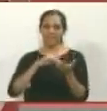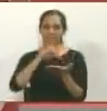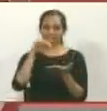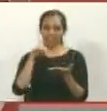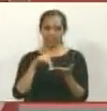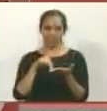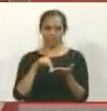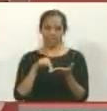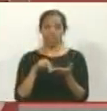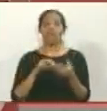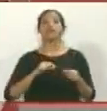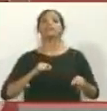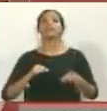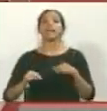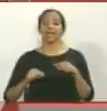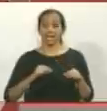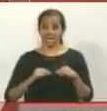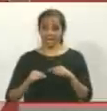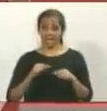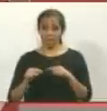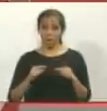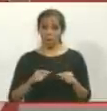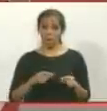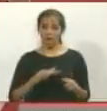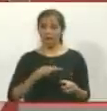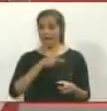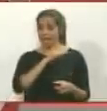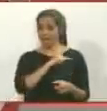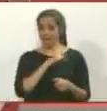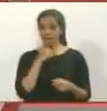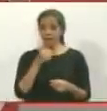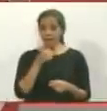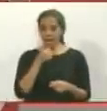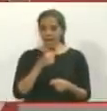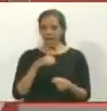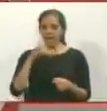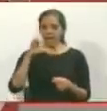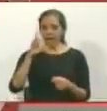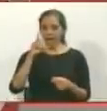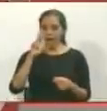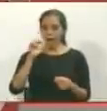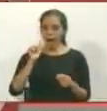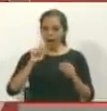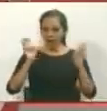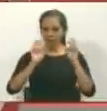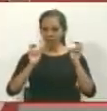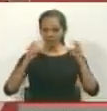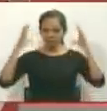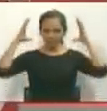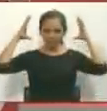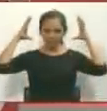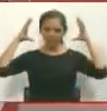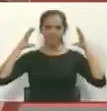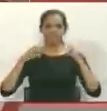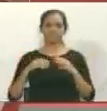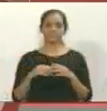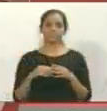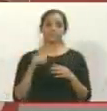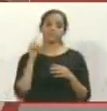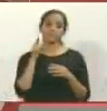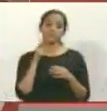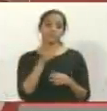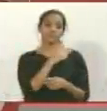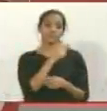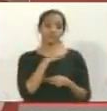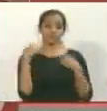dirigido por el palangrista Egua Rodríguez Jiménez, alias Cabezón, quien es el jefe de